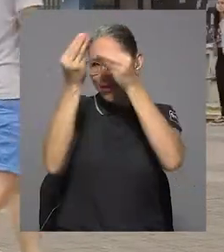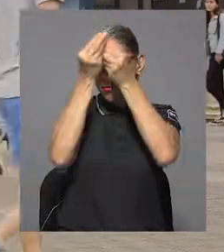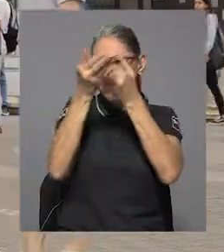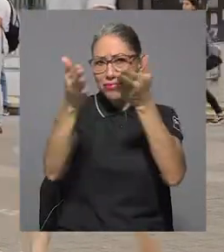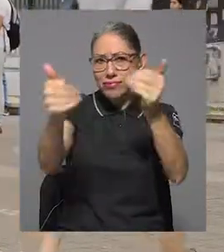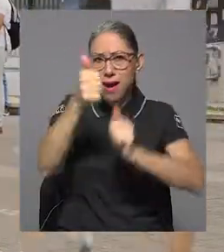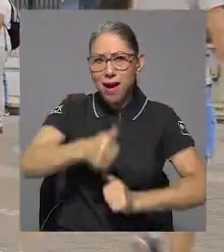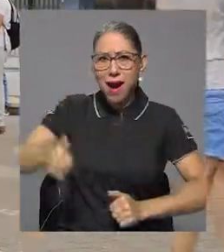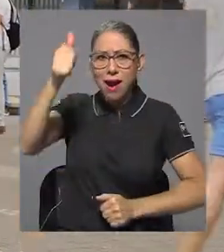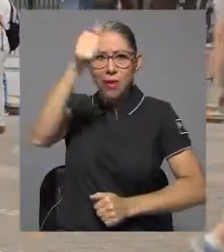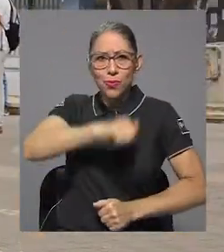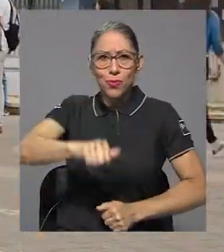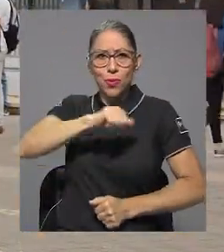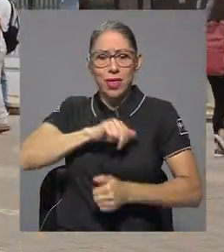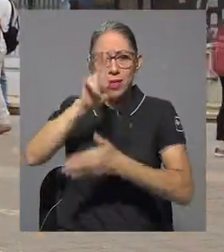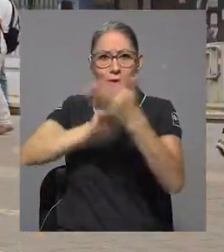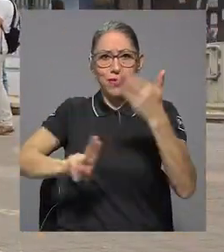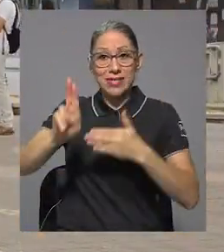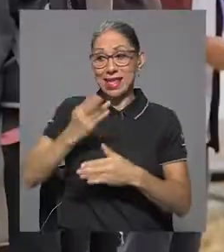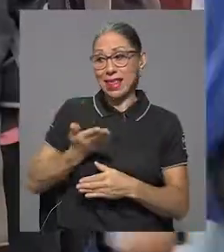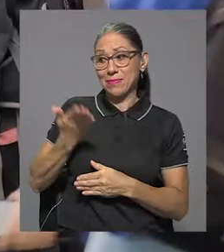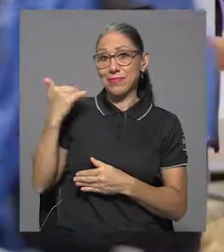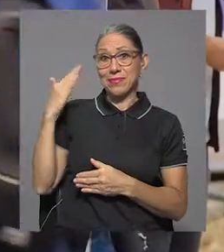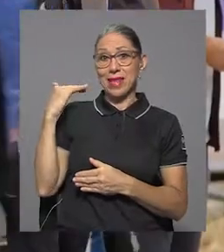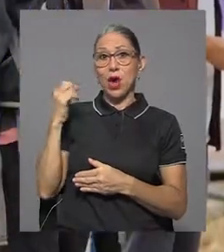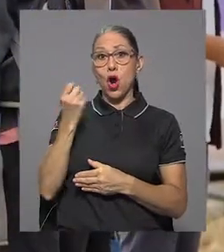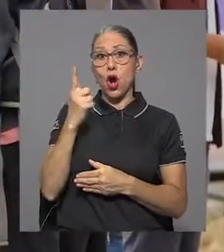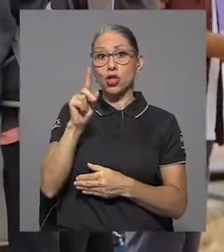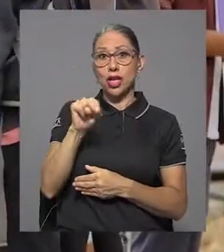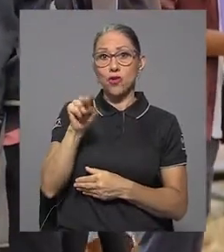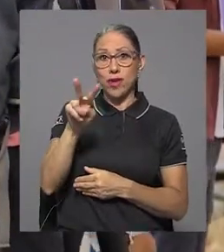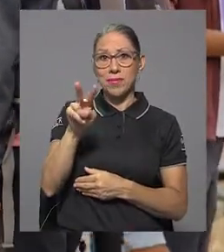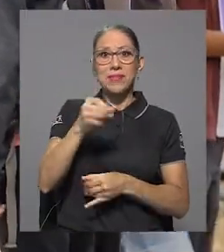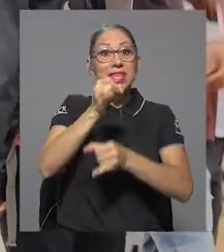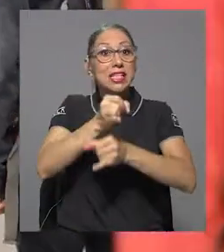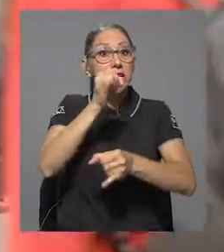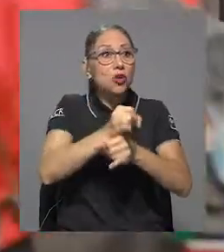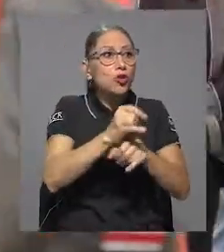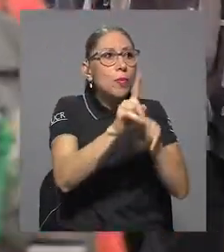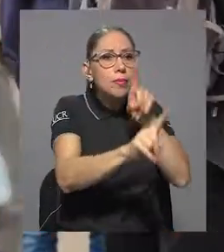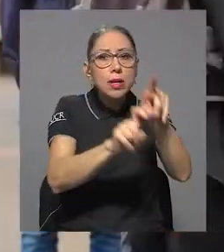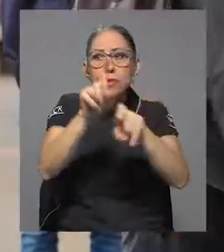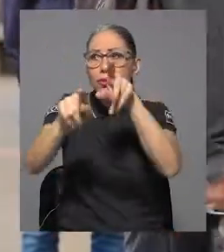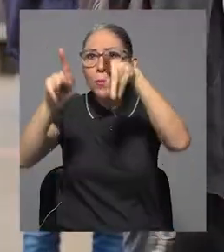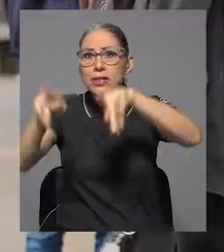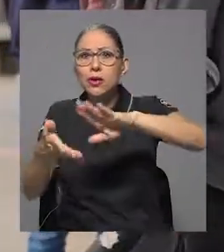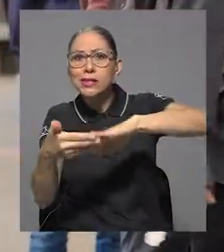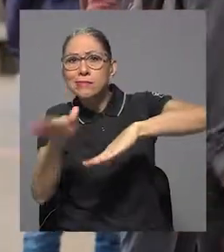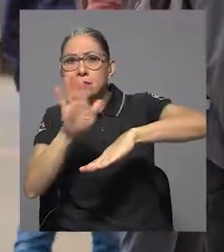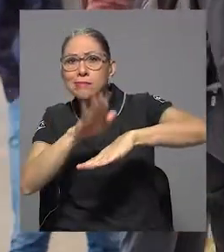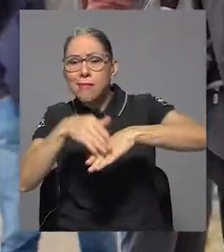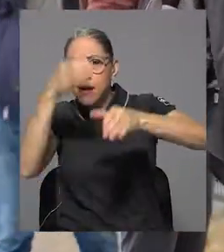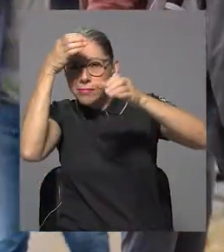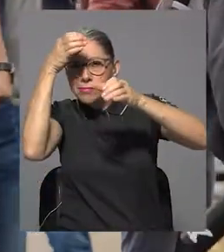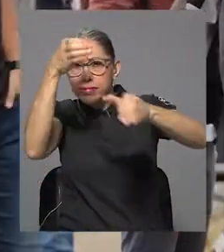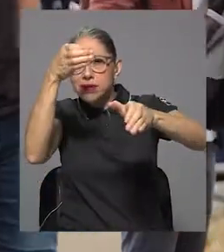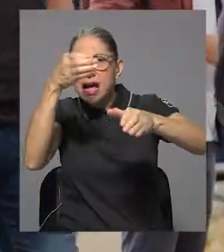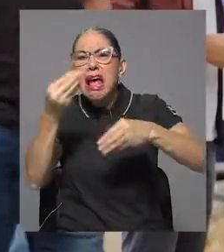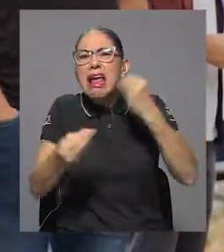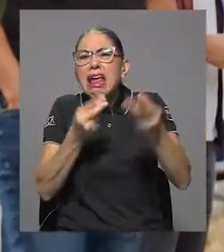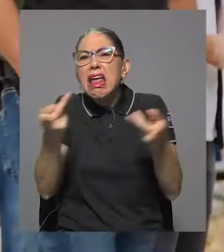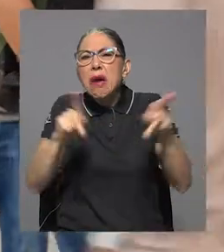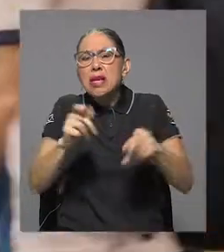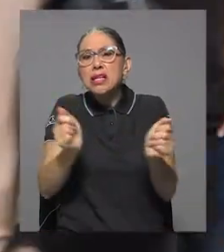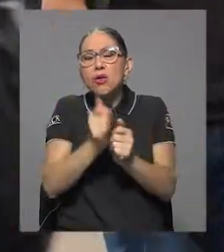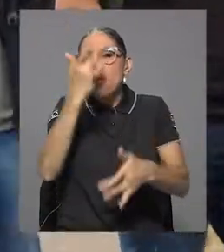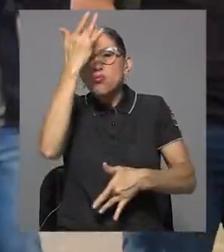la rectoría este 11 de noviembre. La institución consultó a expertos sobre la evolución de la pandemia y tomó todas